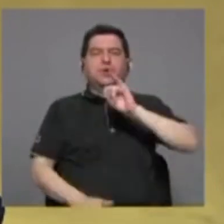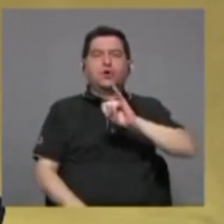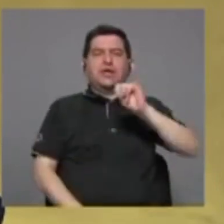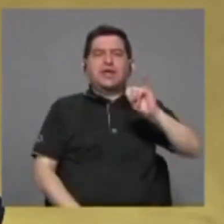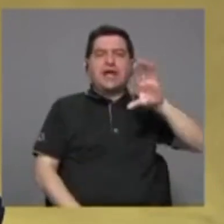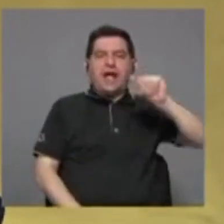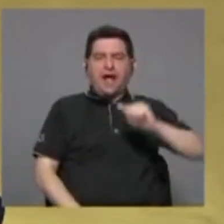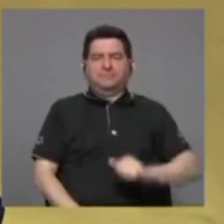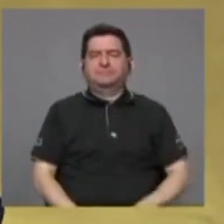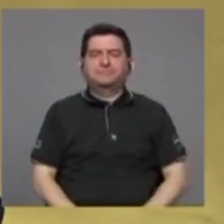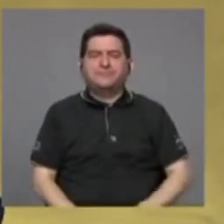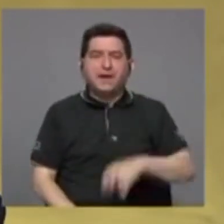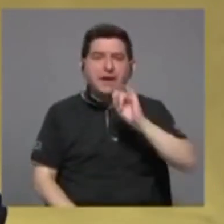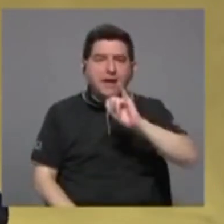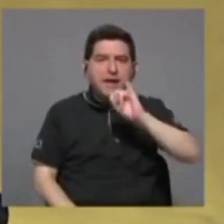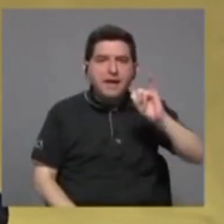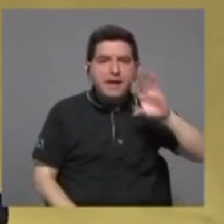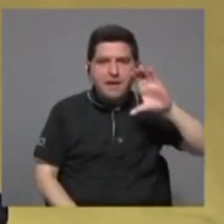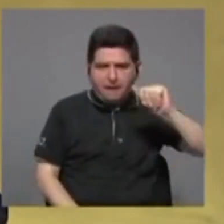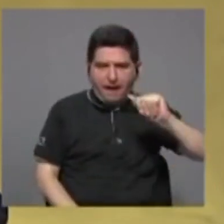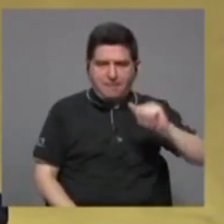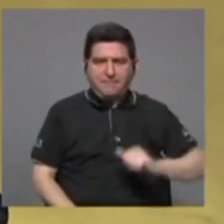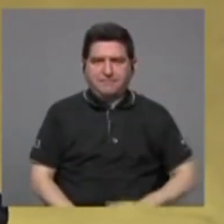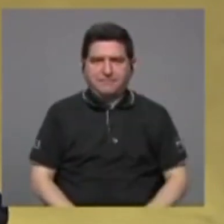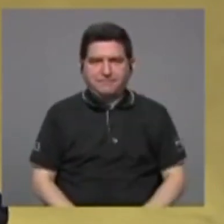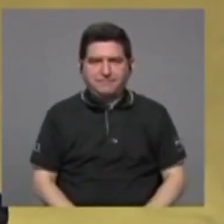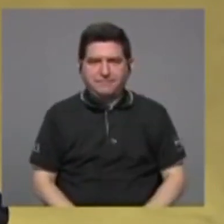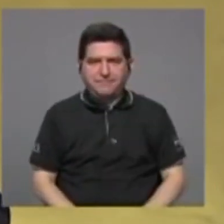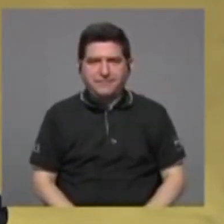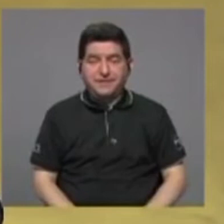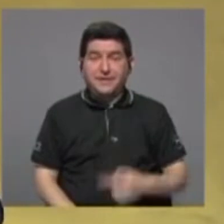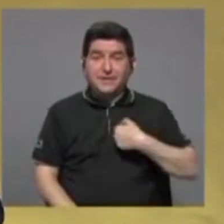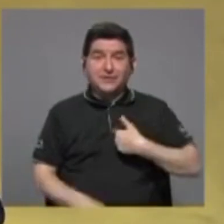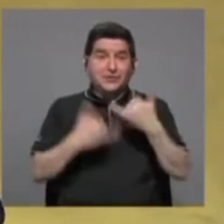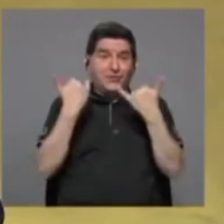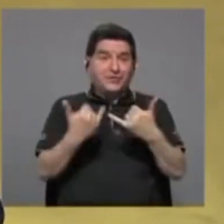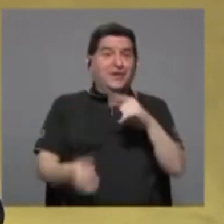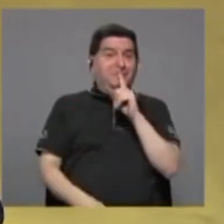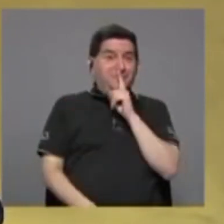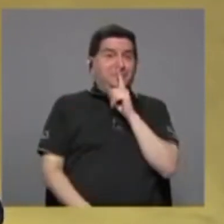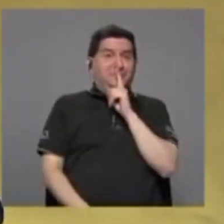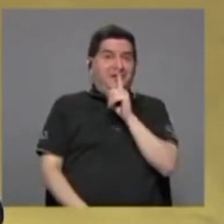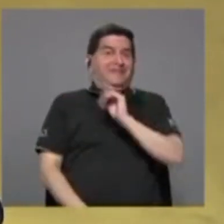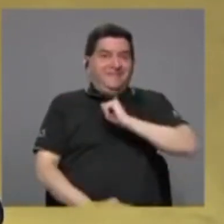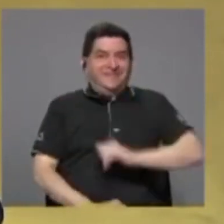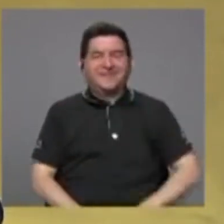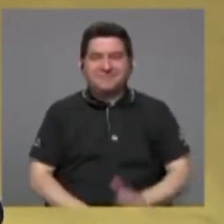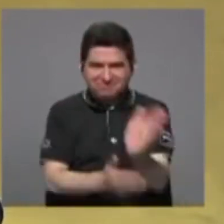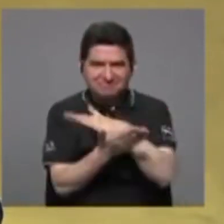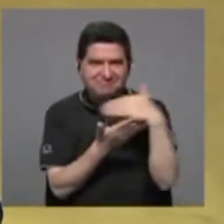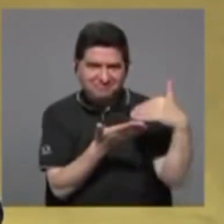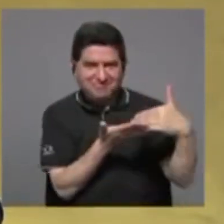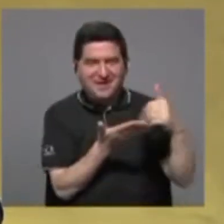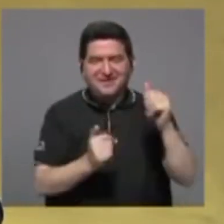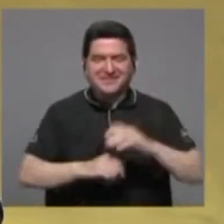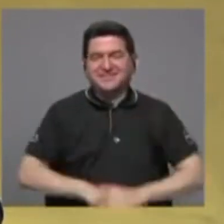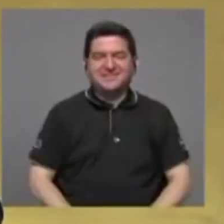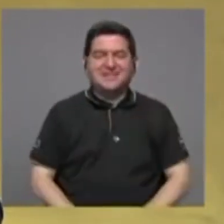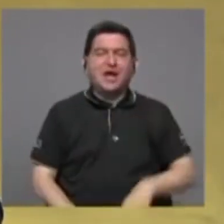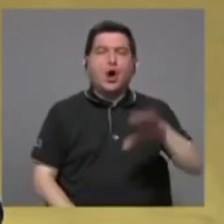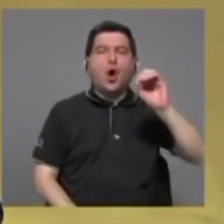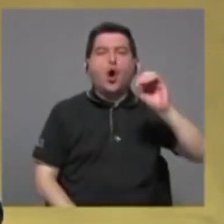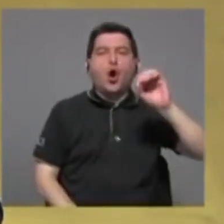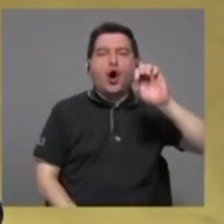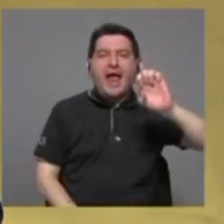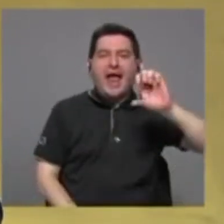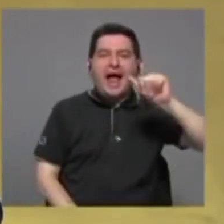el IICA y ya me callo, es parte de la OEA, de